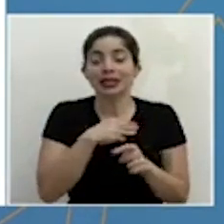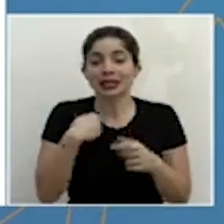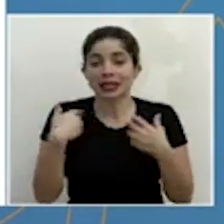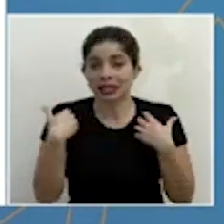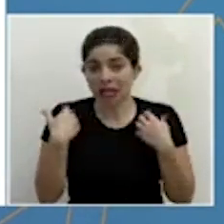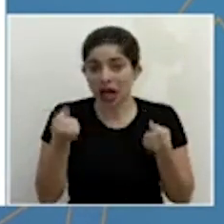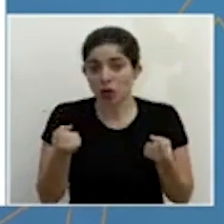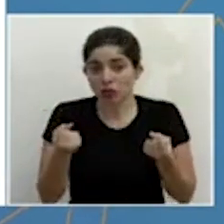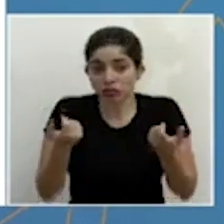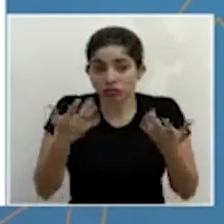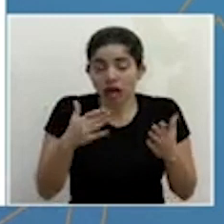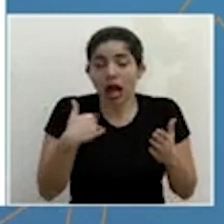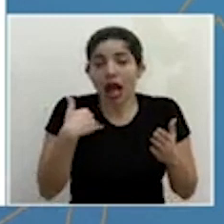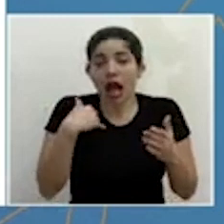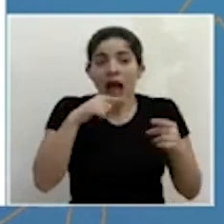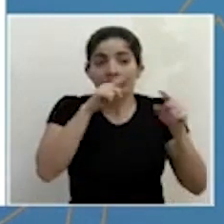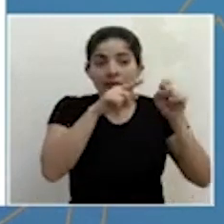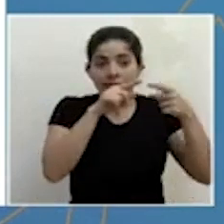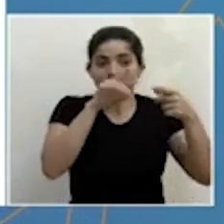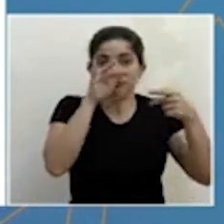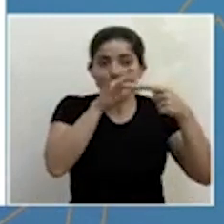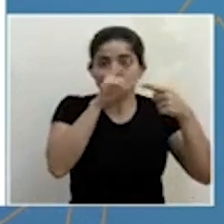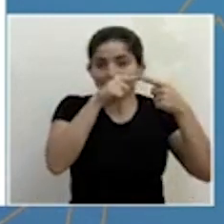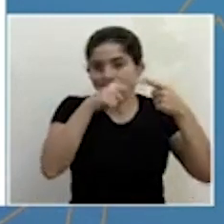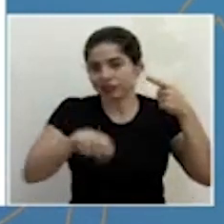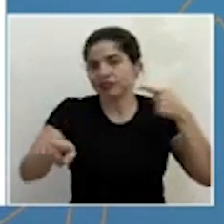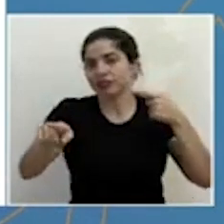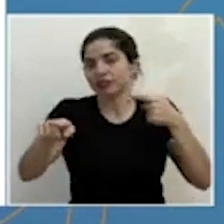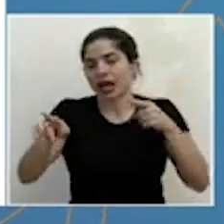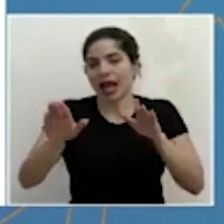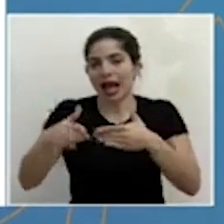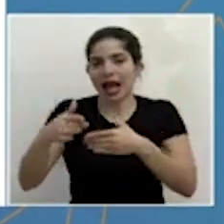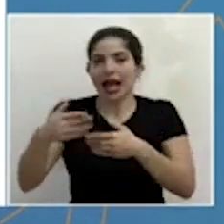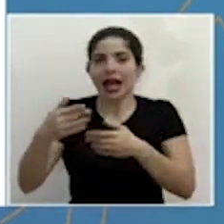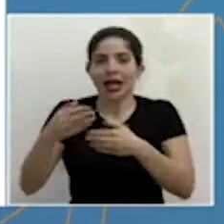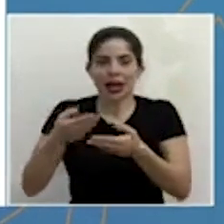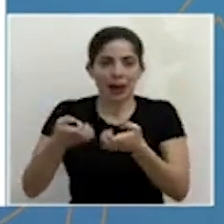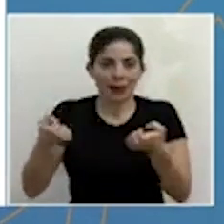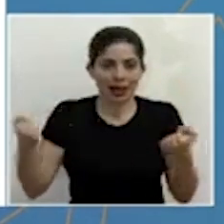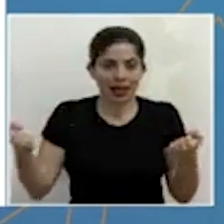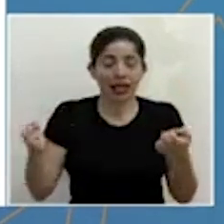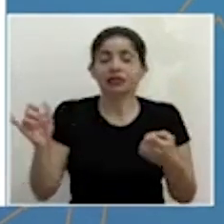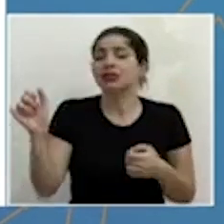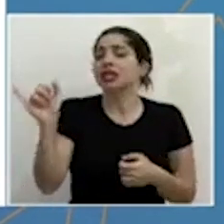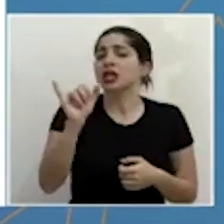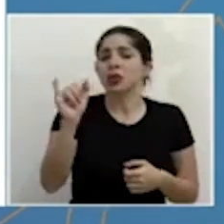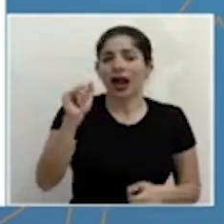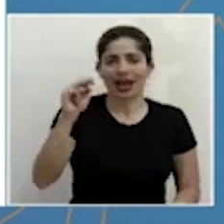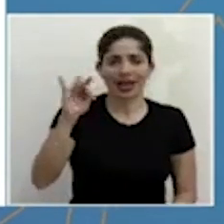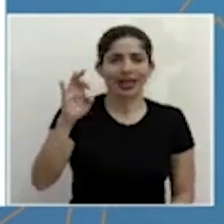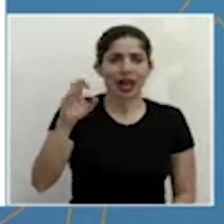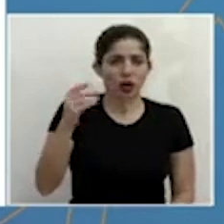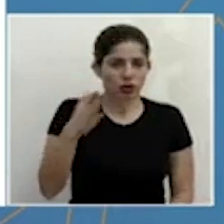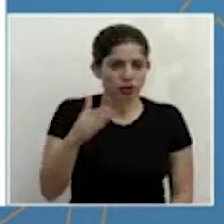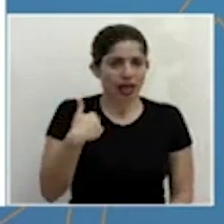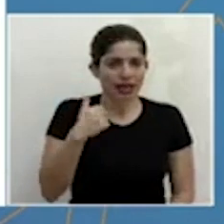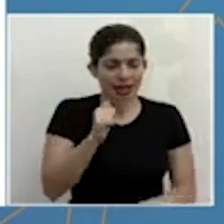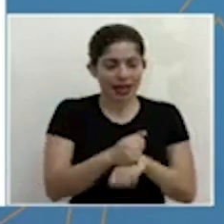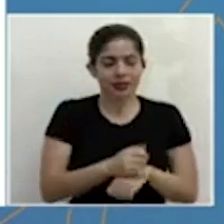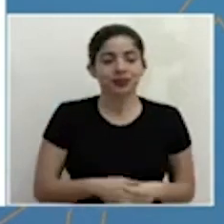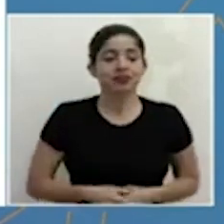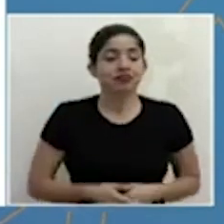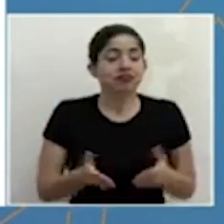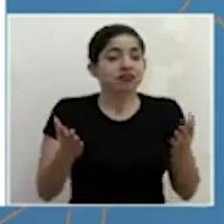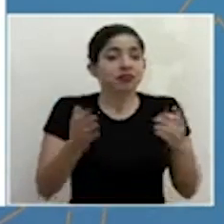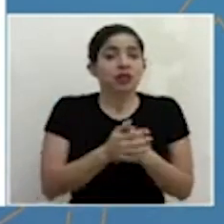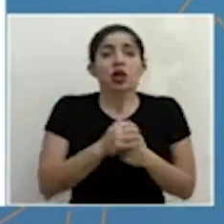sus links asociados y con referencia a esta caja de herramientas igual que INTECO no quisiera